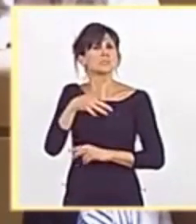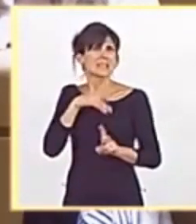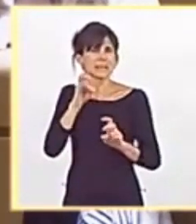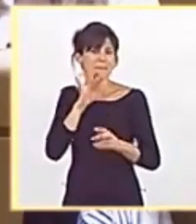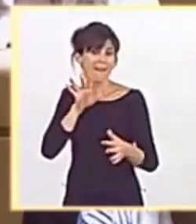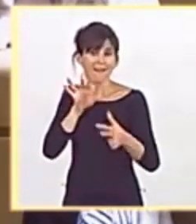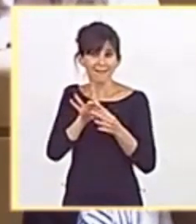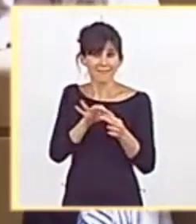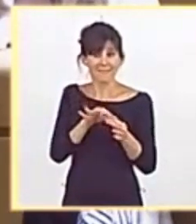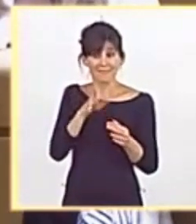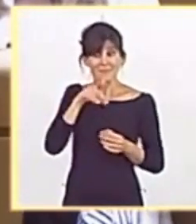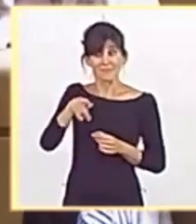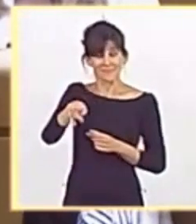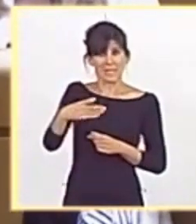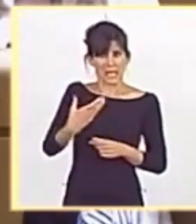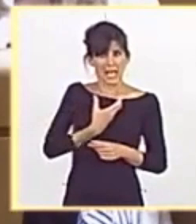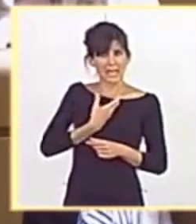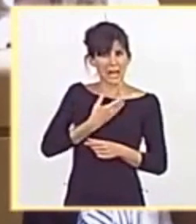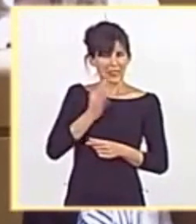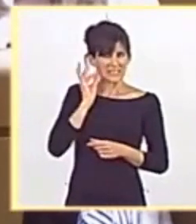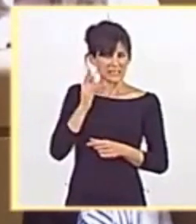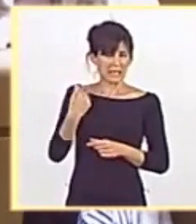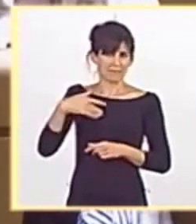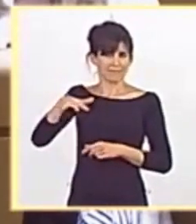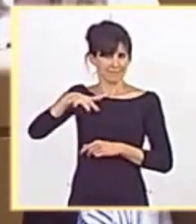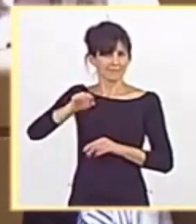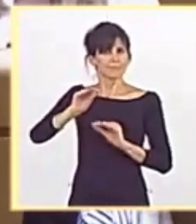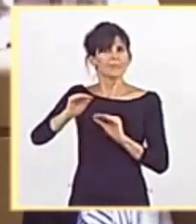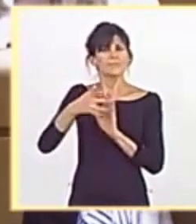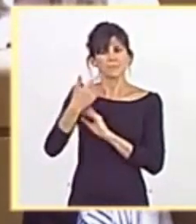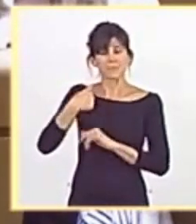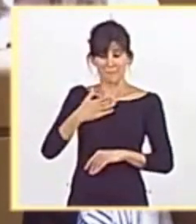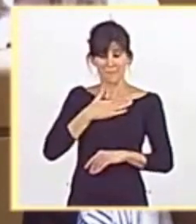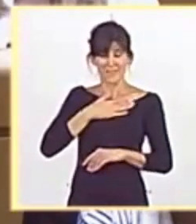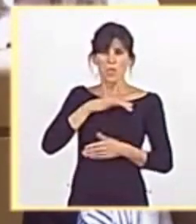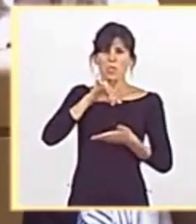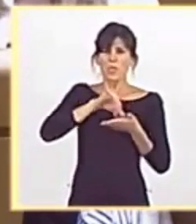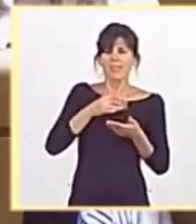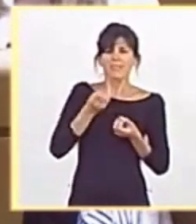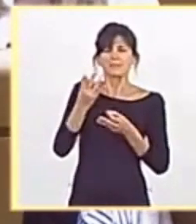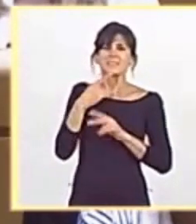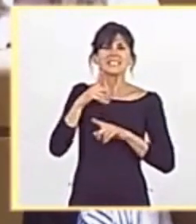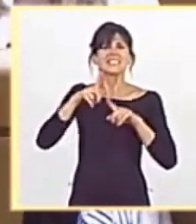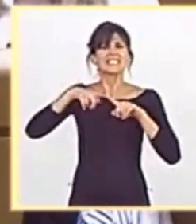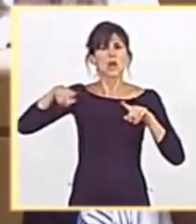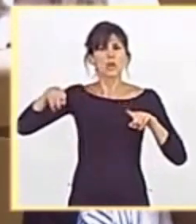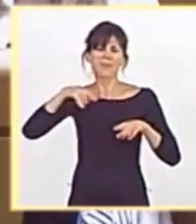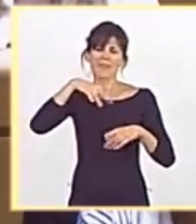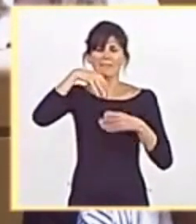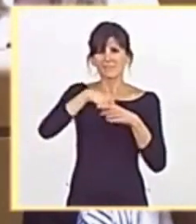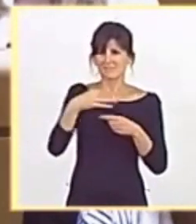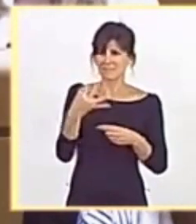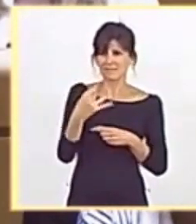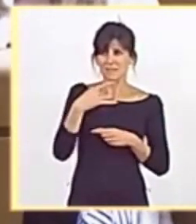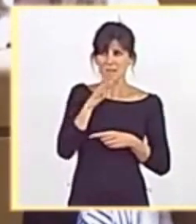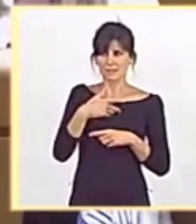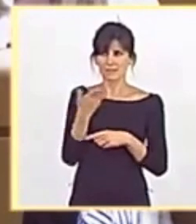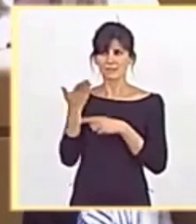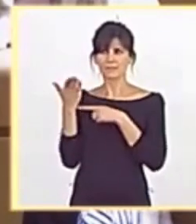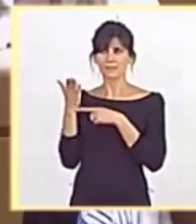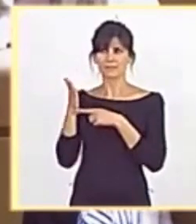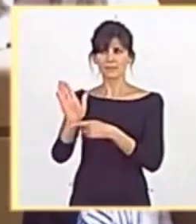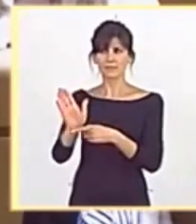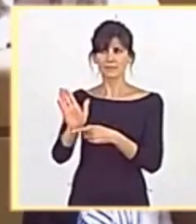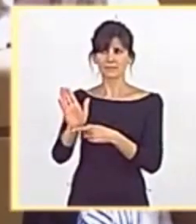Como usted ha sido alcaldesa, le voy a hablar de lo que ha pasado en mi ciudad, en Segovia, y lo voy a enseñar a través